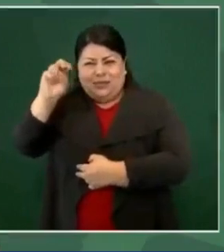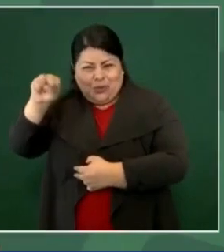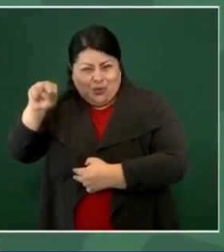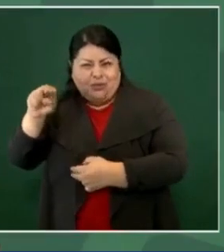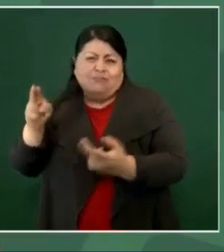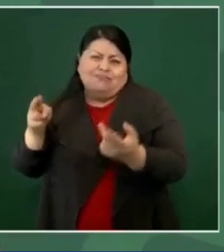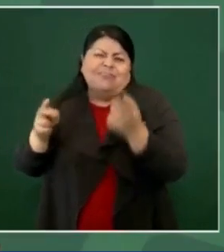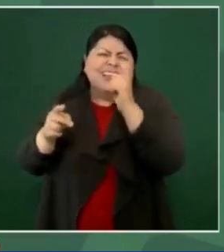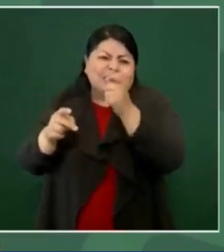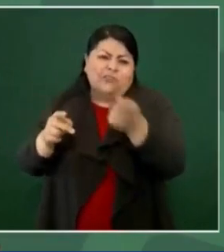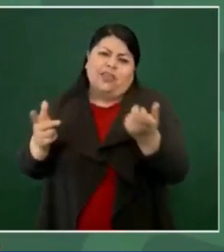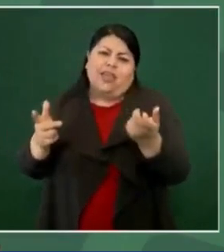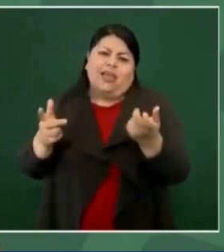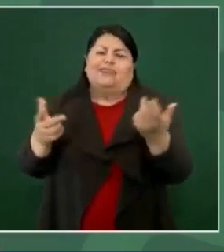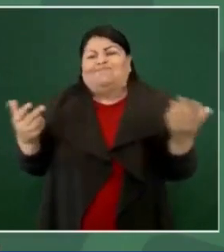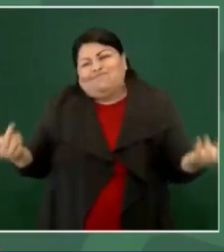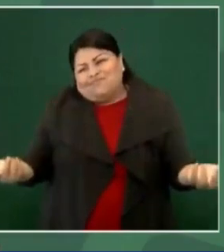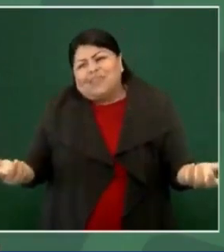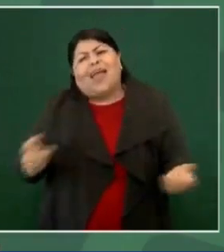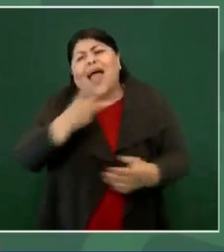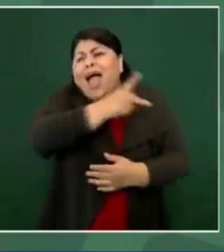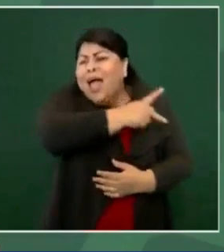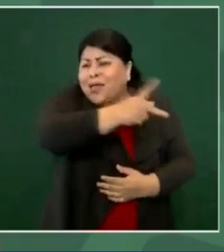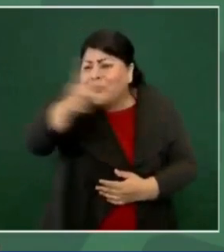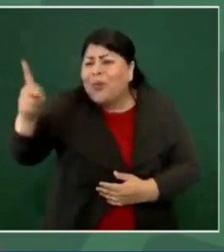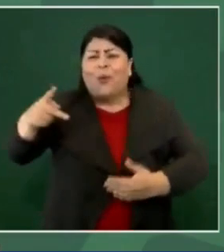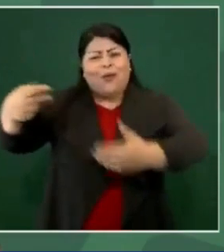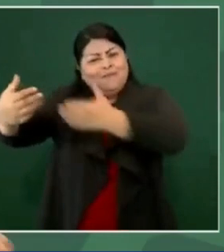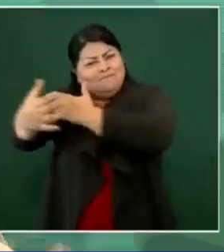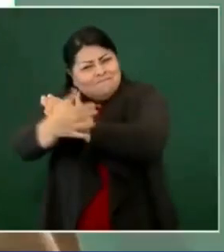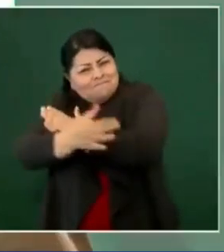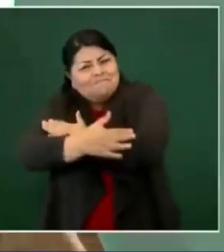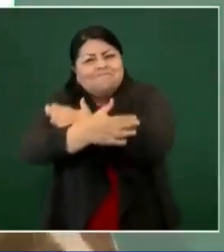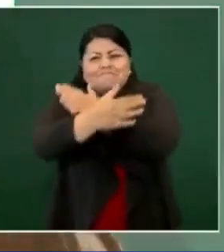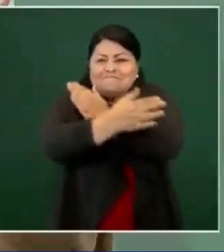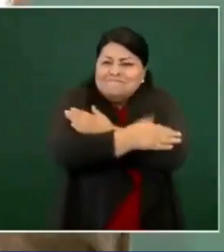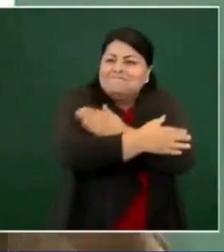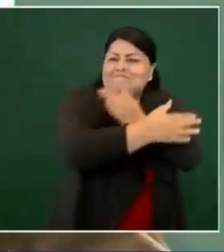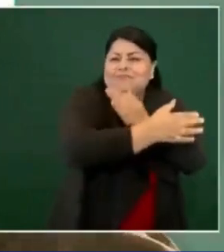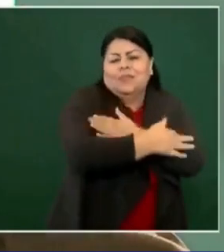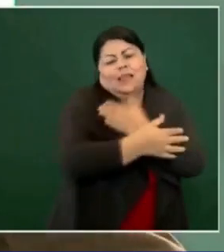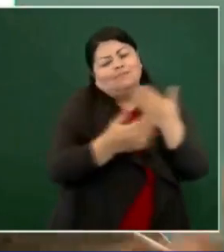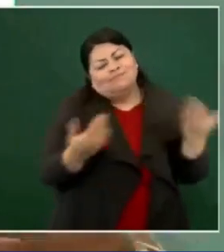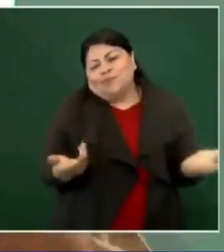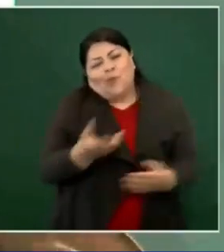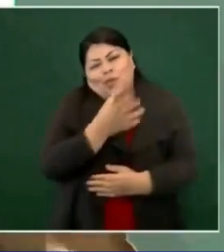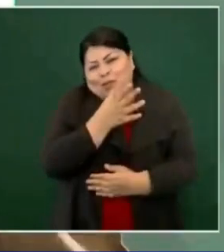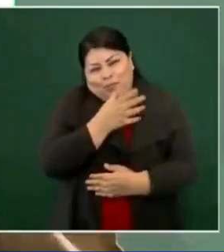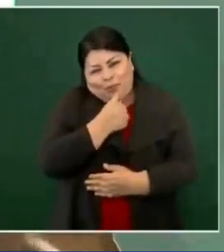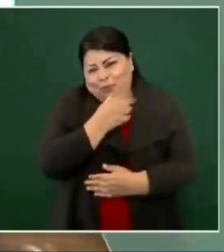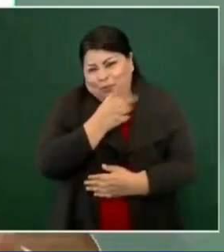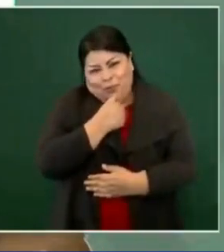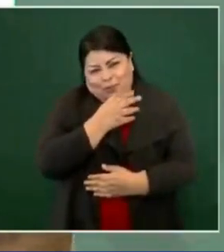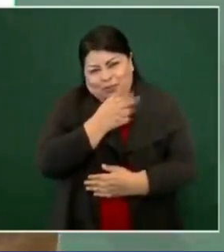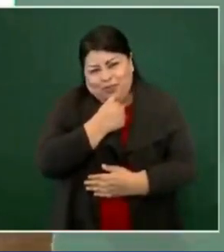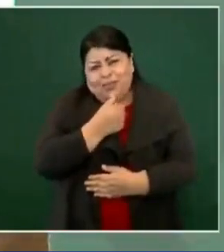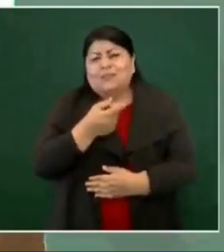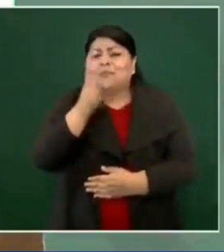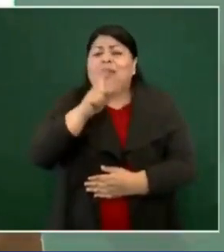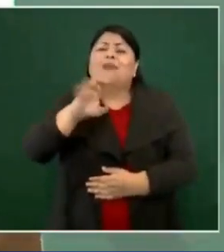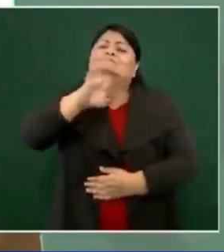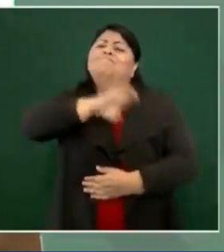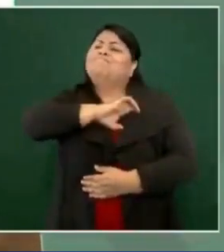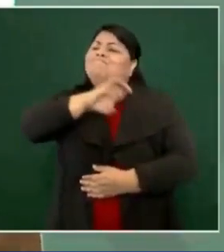abrazarlos a todos de manera personal. Quiero mucho,